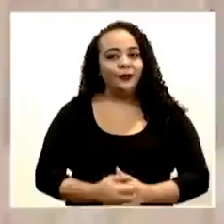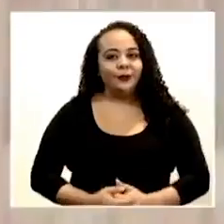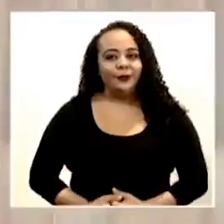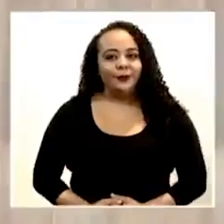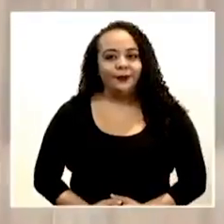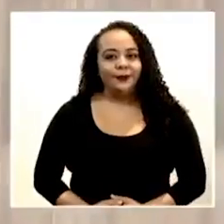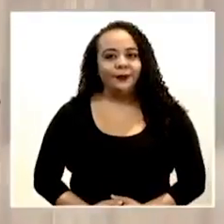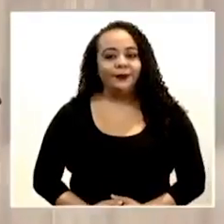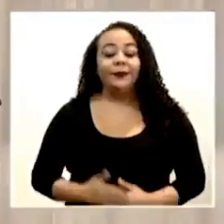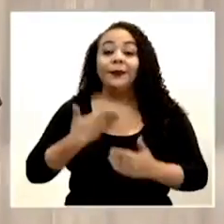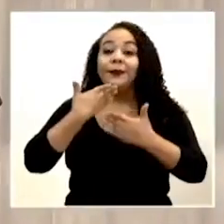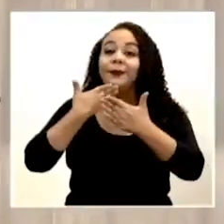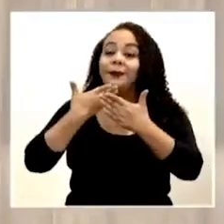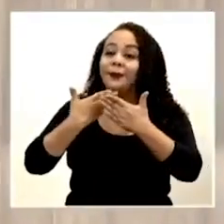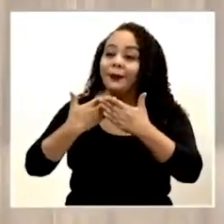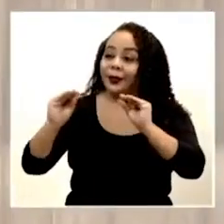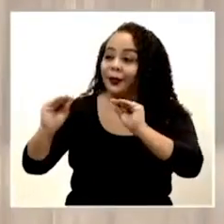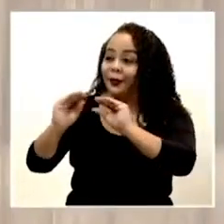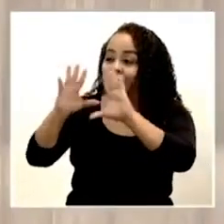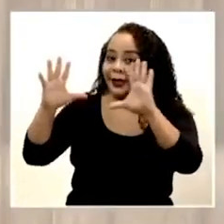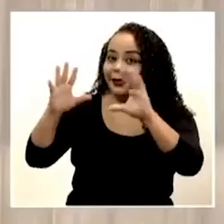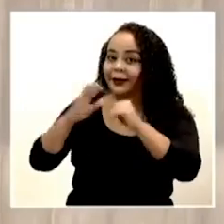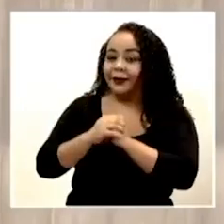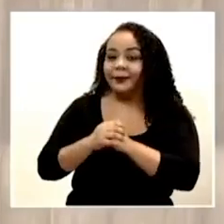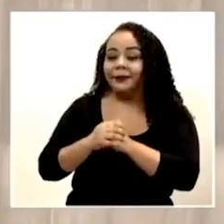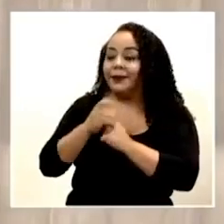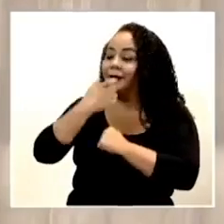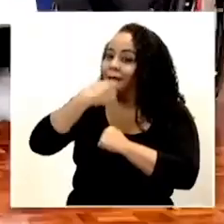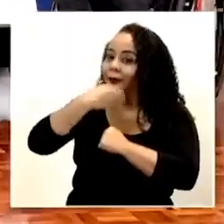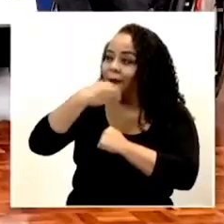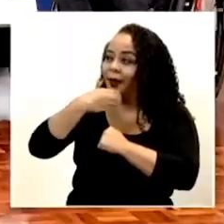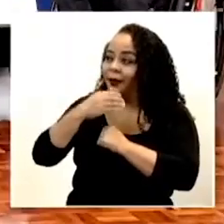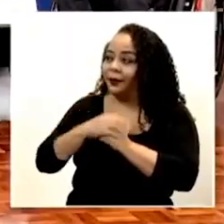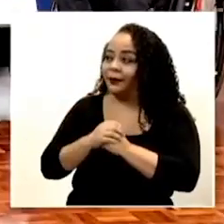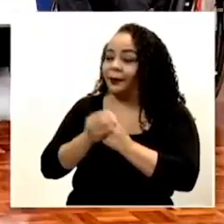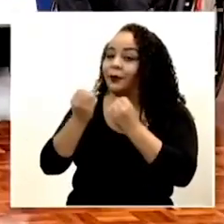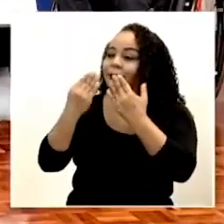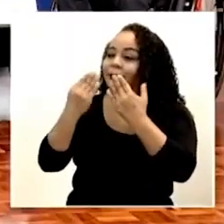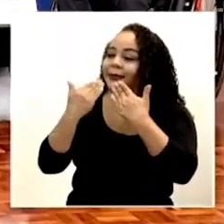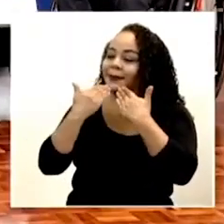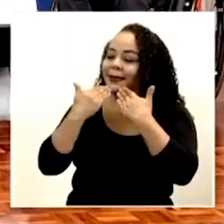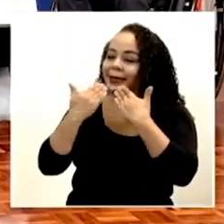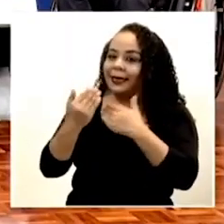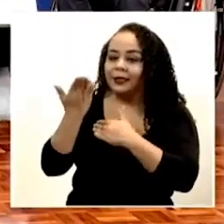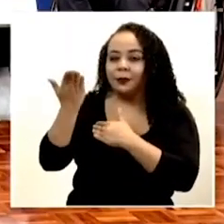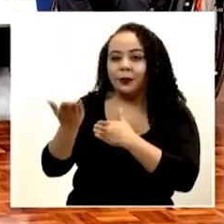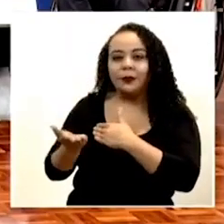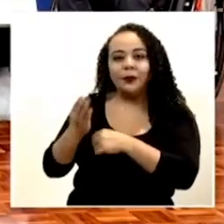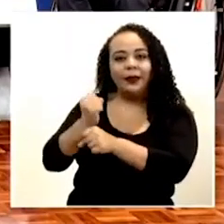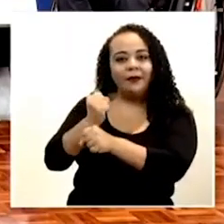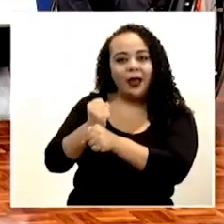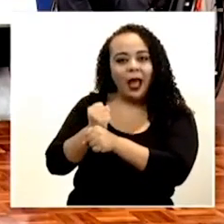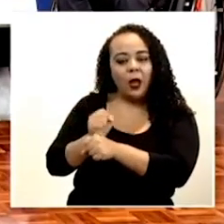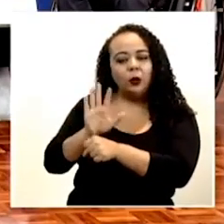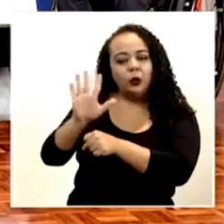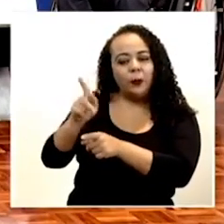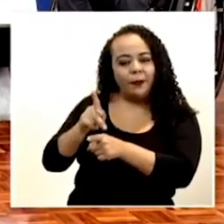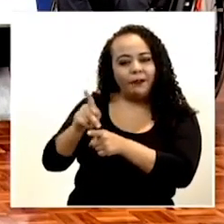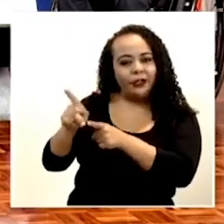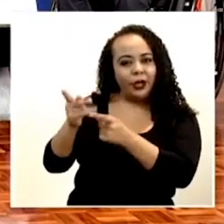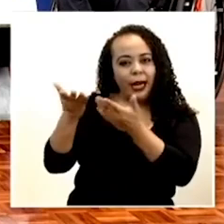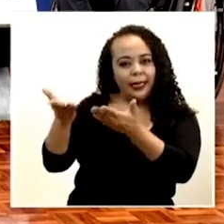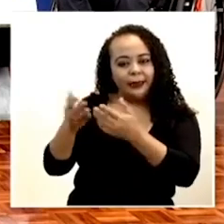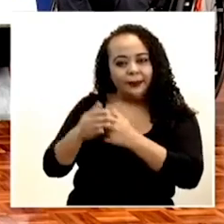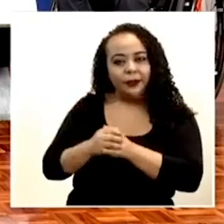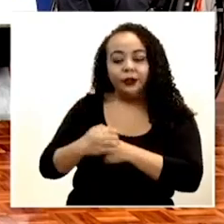Muy buenos días. Muy buenos días, don Román. Muchísimas gracias por su trabajo, por su profesionalismo.